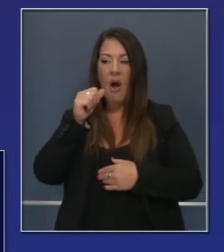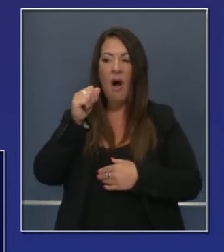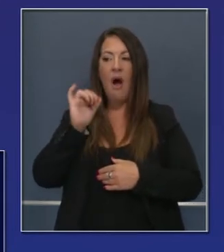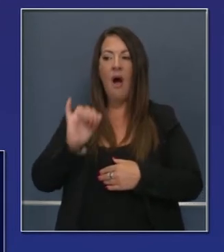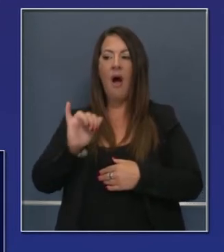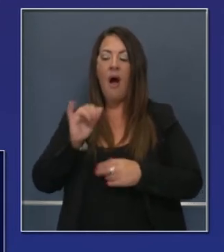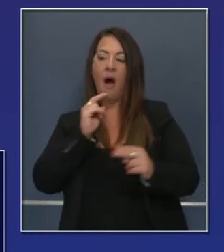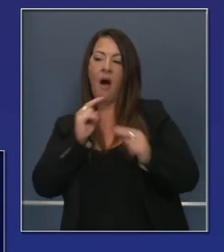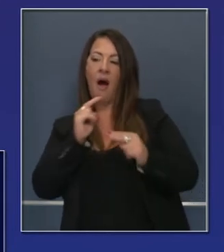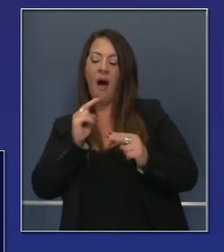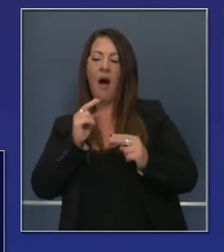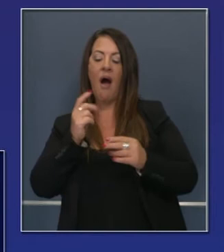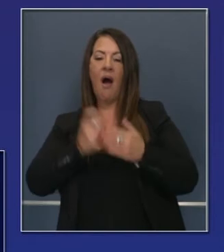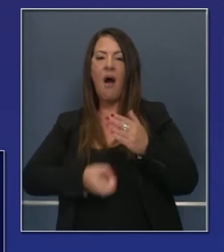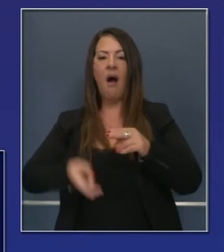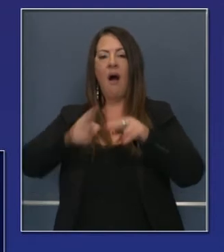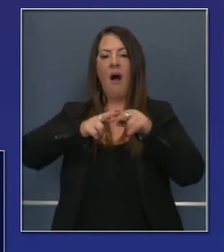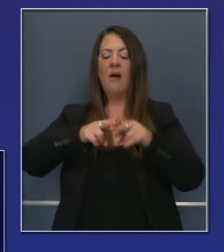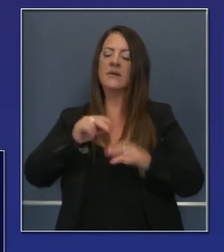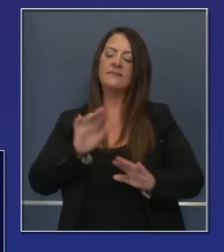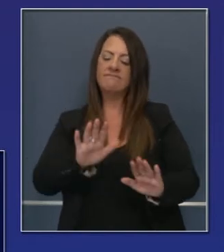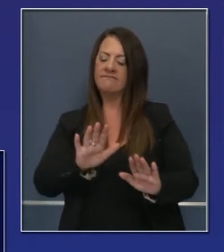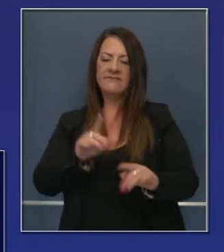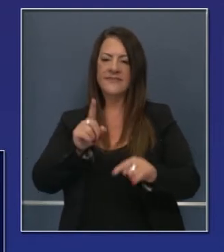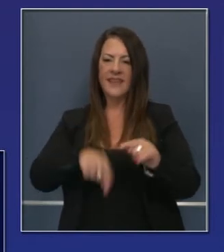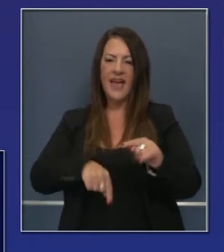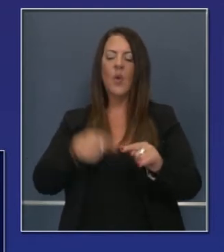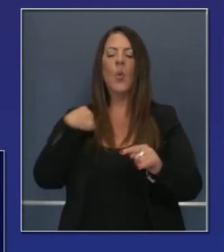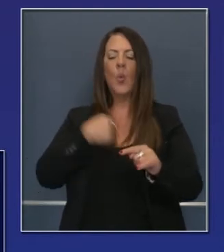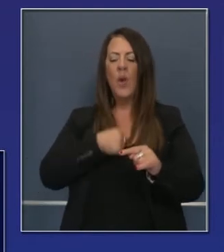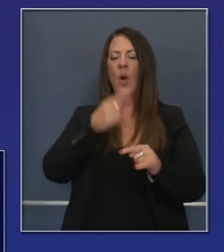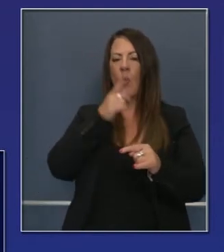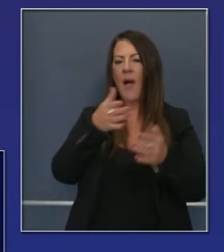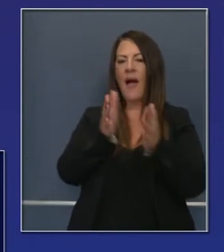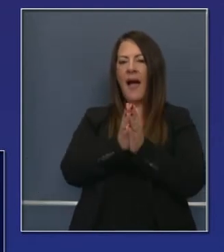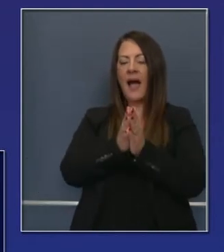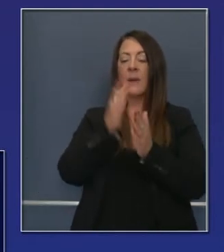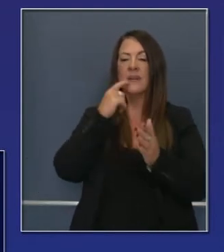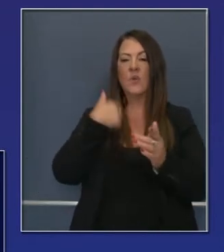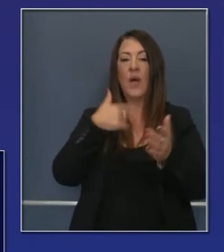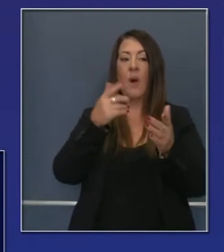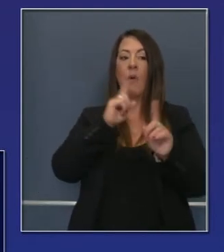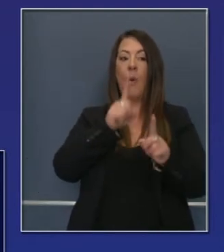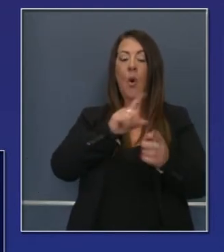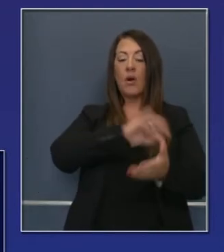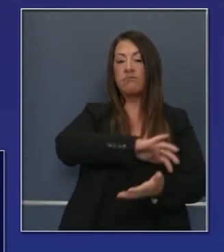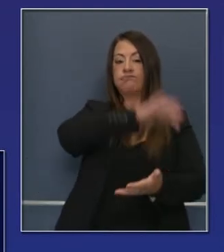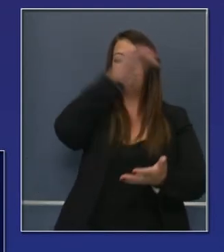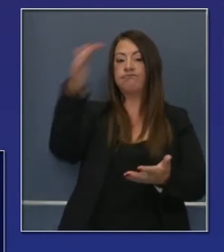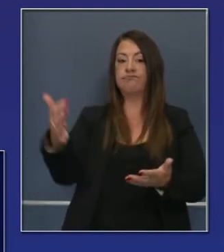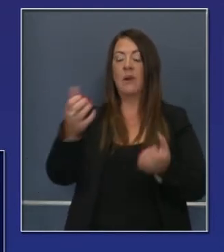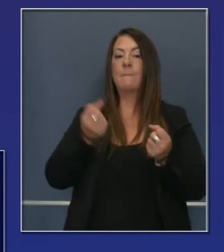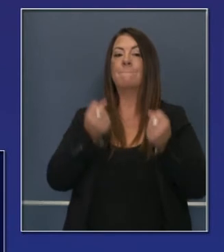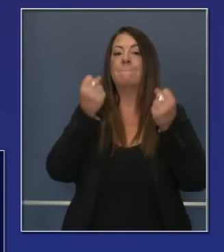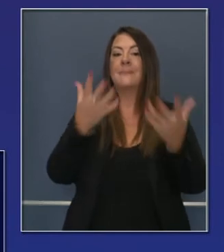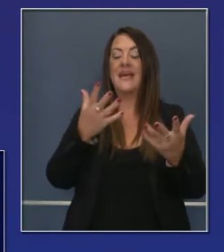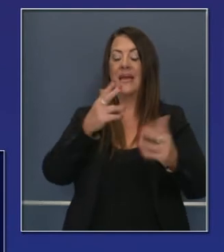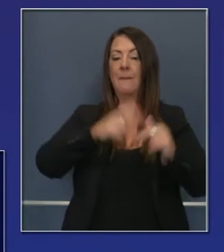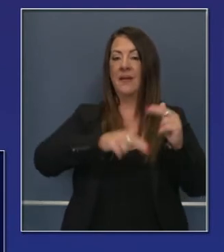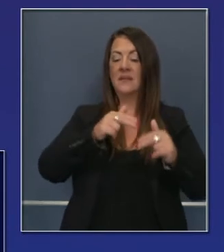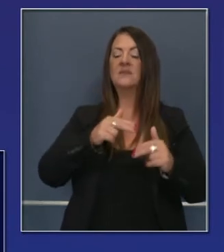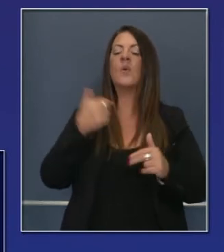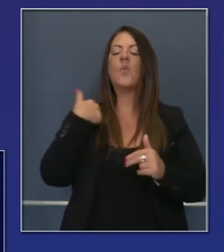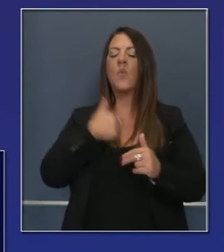unidades no se les ocurra negociar. Vamos a seguir negociando para seguir bajando los precios porque es una estrategia